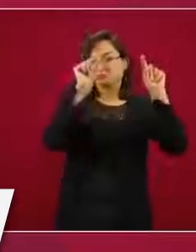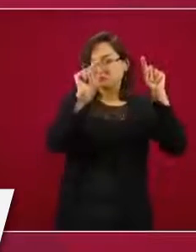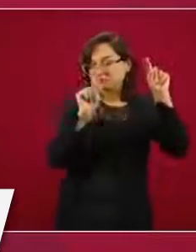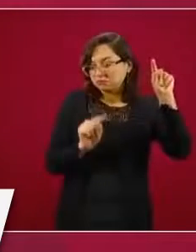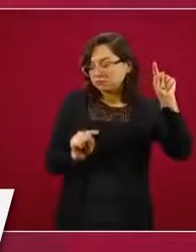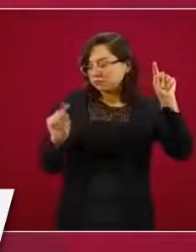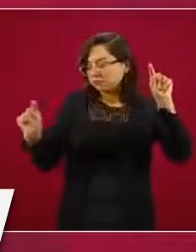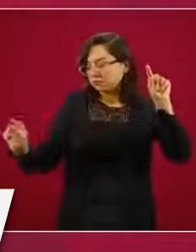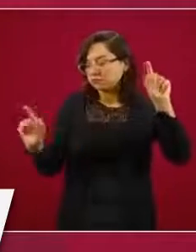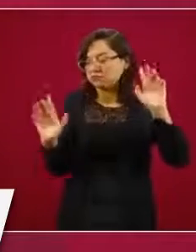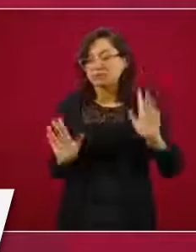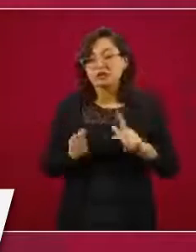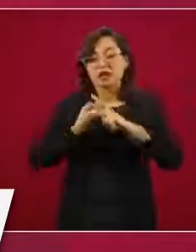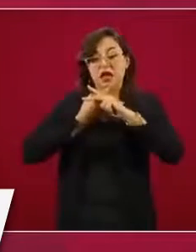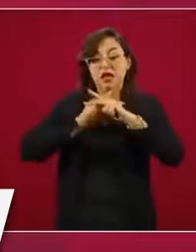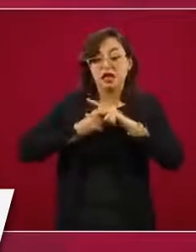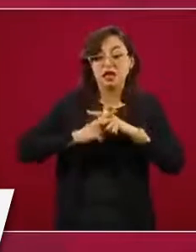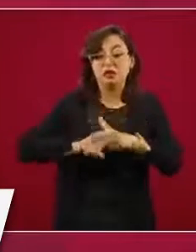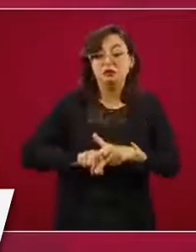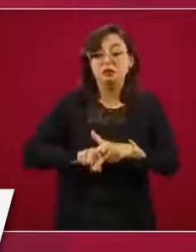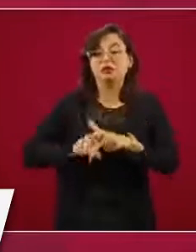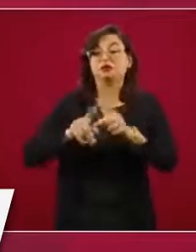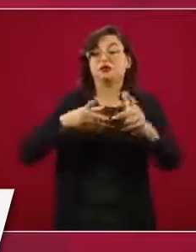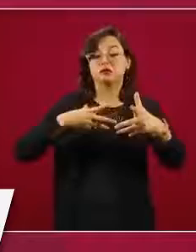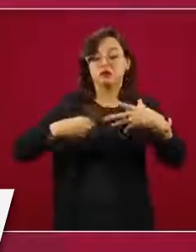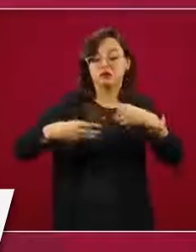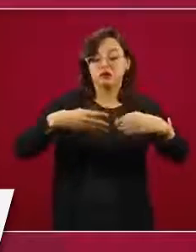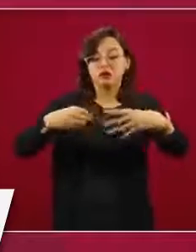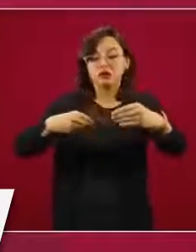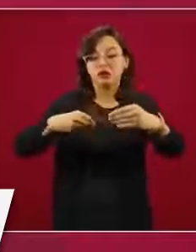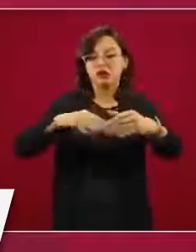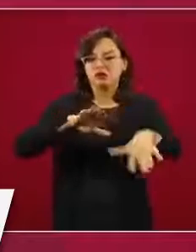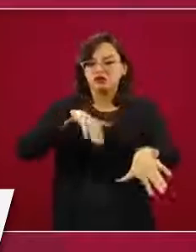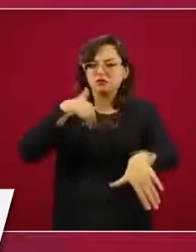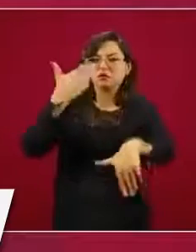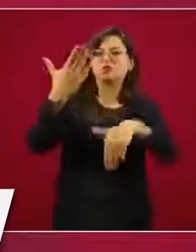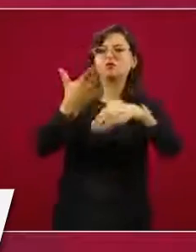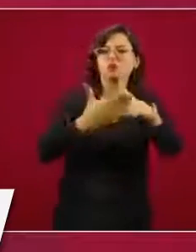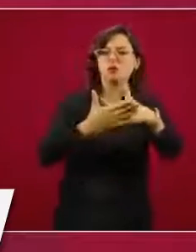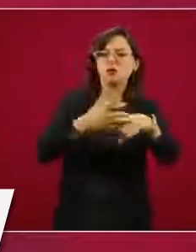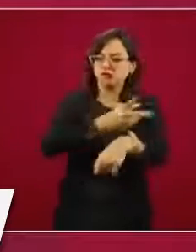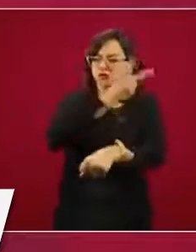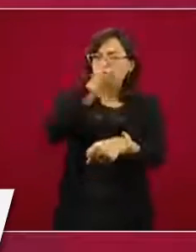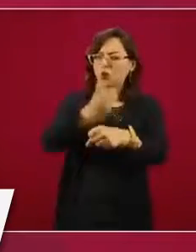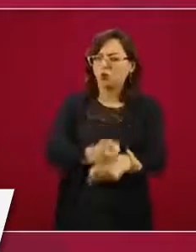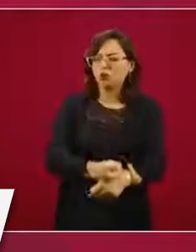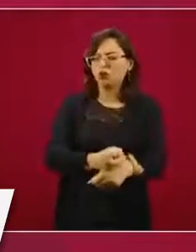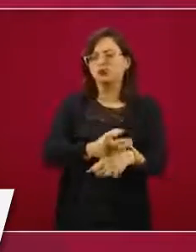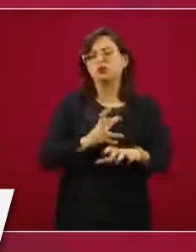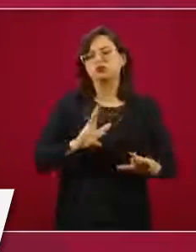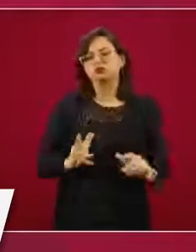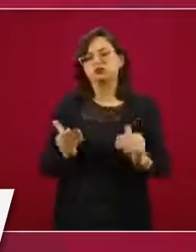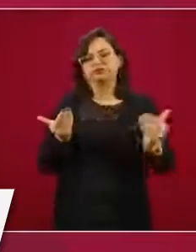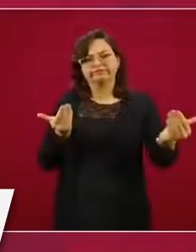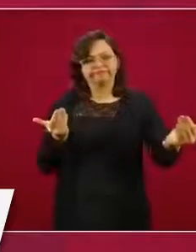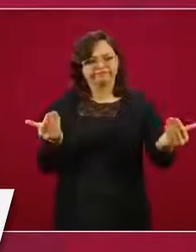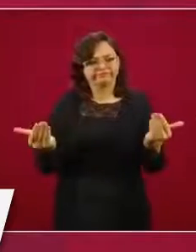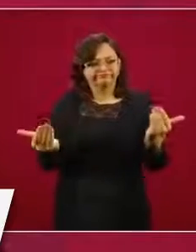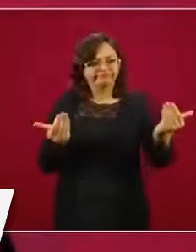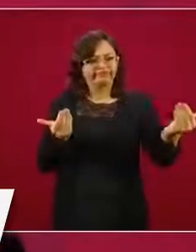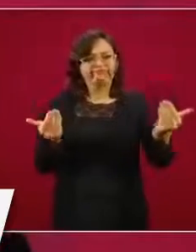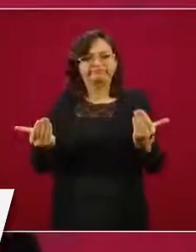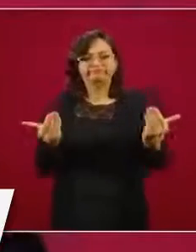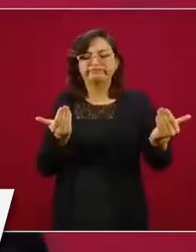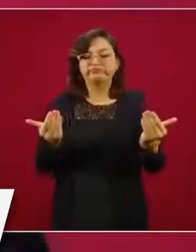Viene una segunda. Todo esto lo vamos midiendo gracias a que